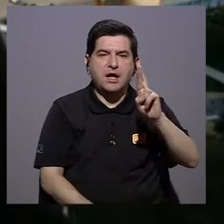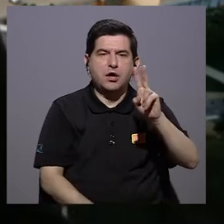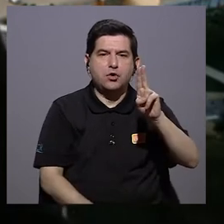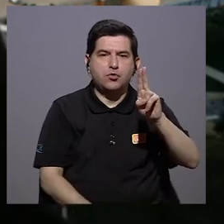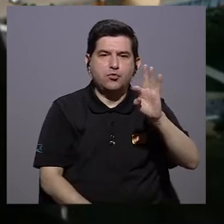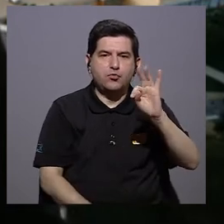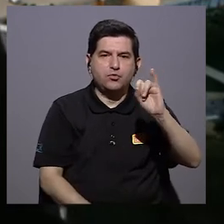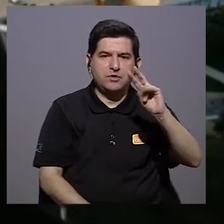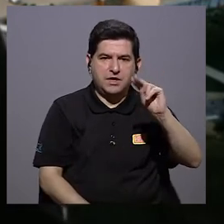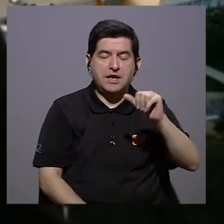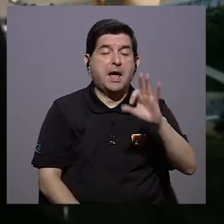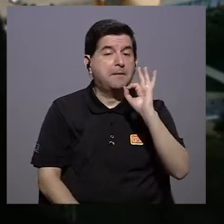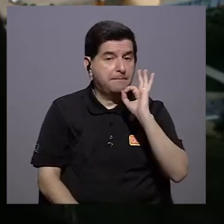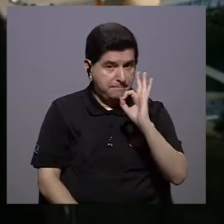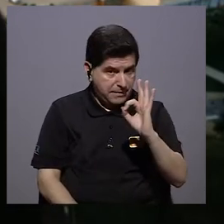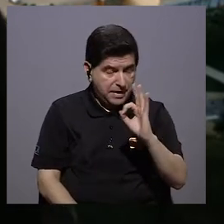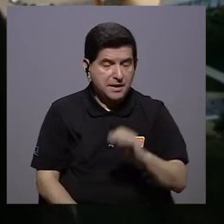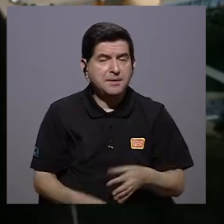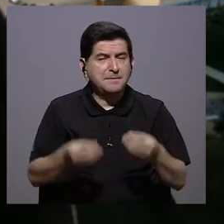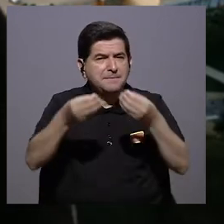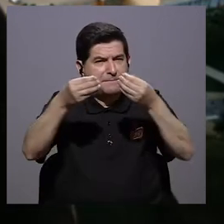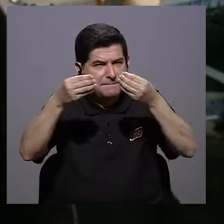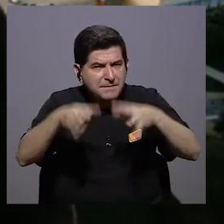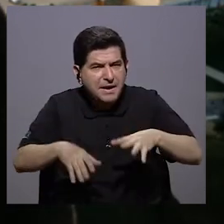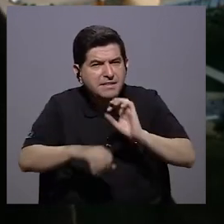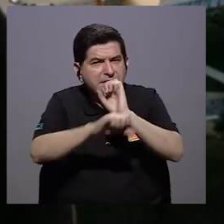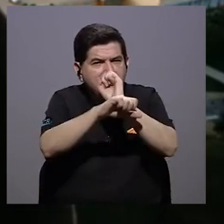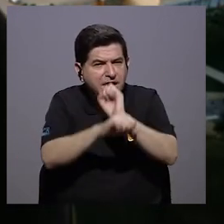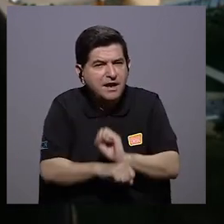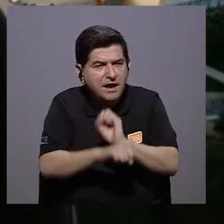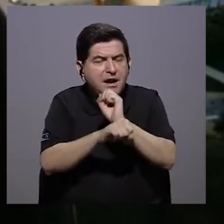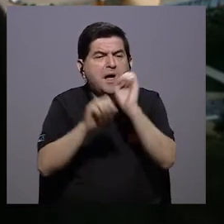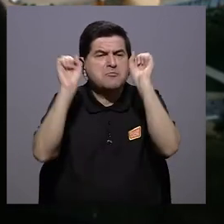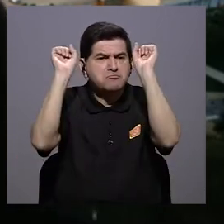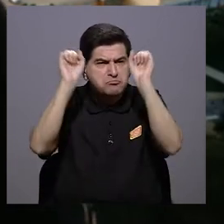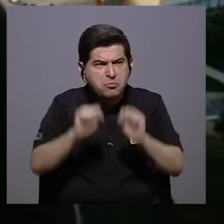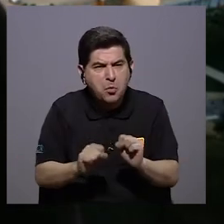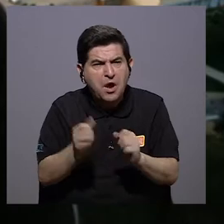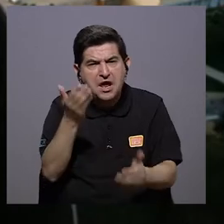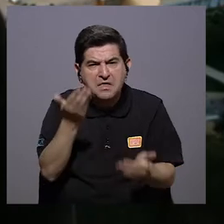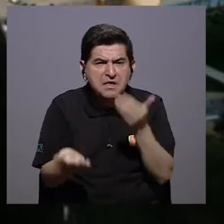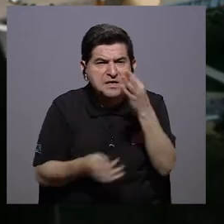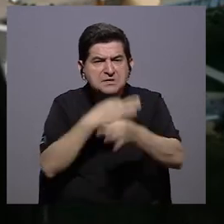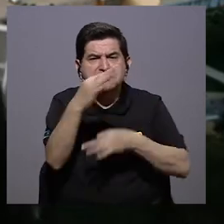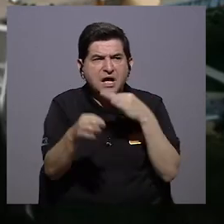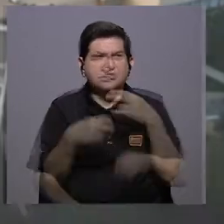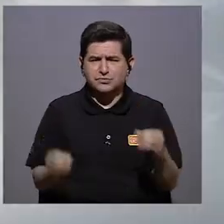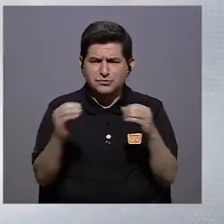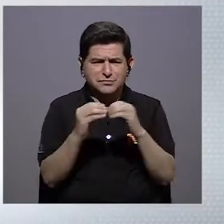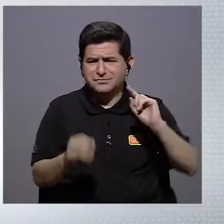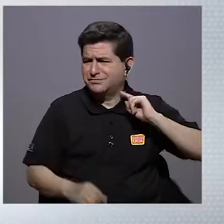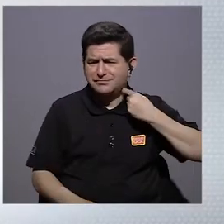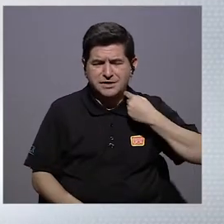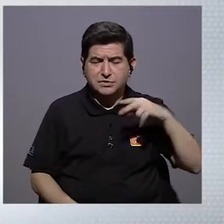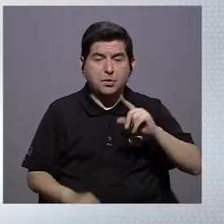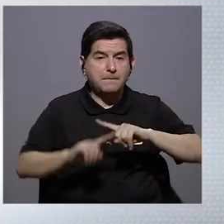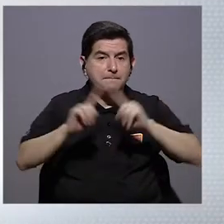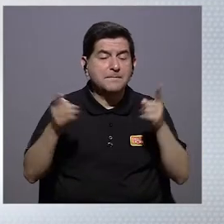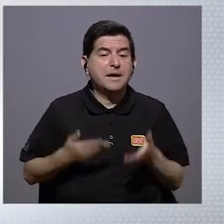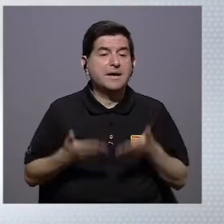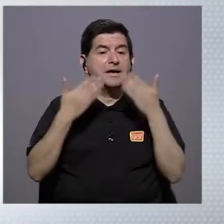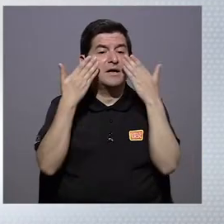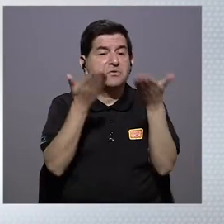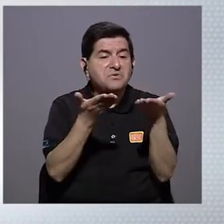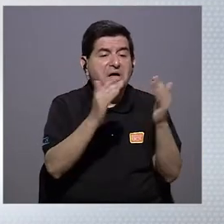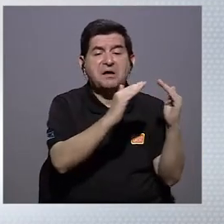les viene muy bien esa rutina, y entonces esa pérdida de hábitos puede dar algún tipo de problema. El problema es que si pensamos que